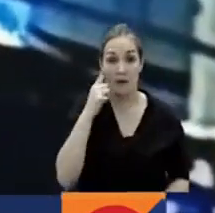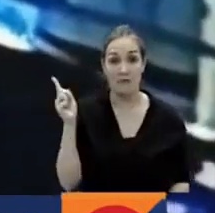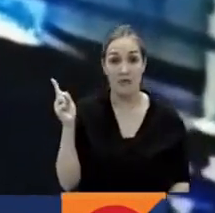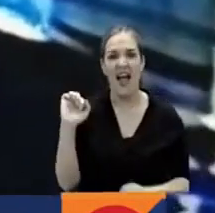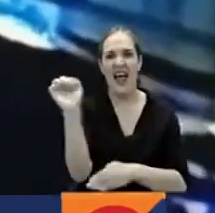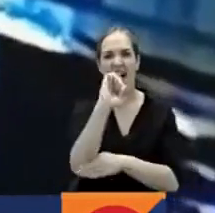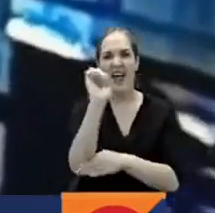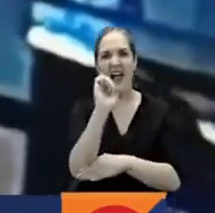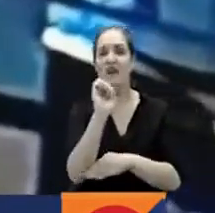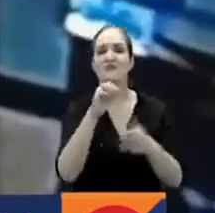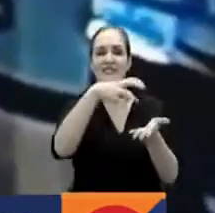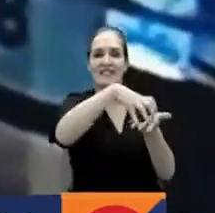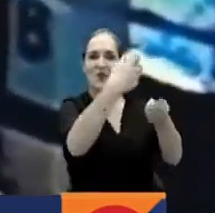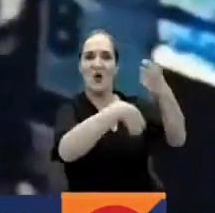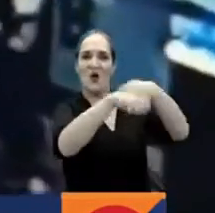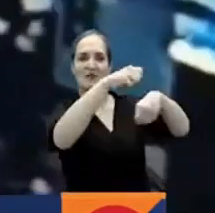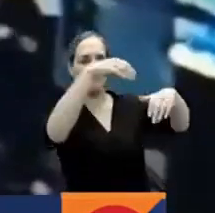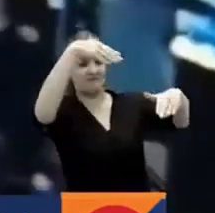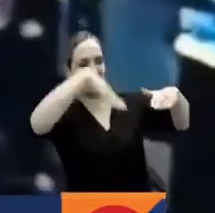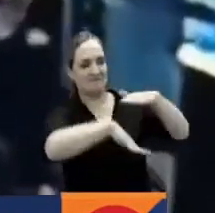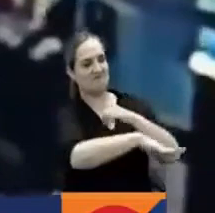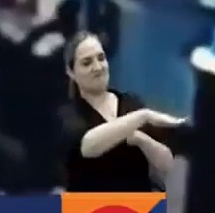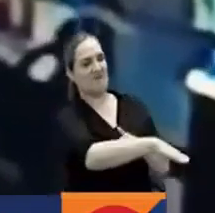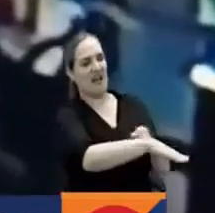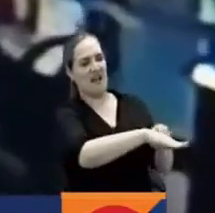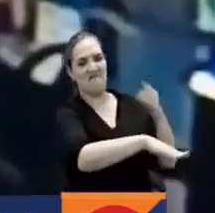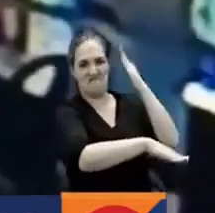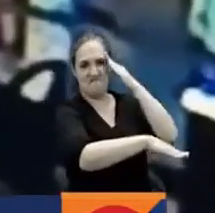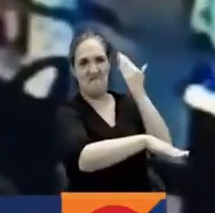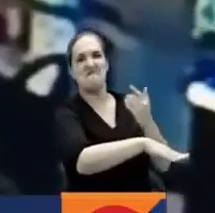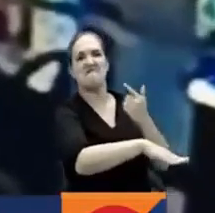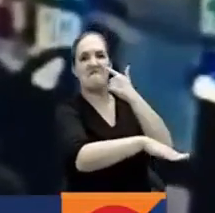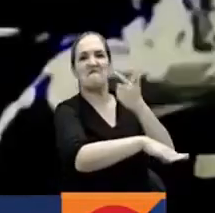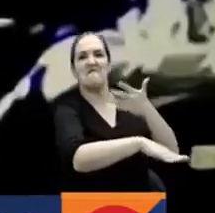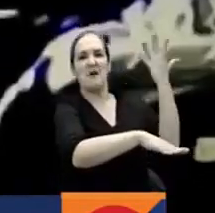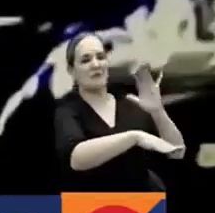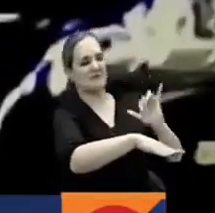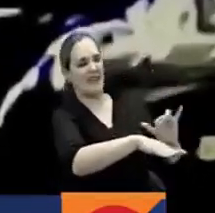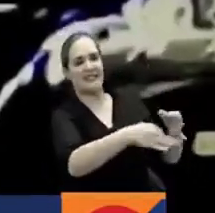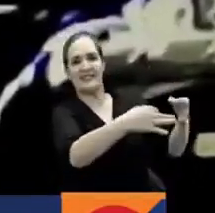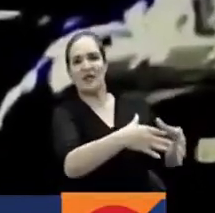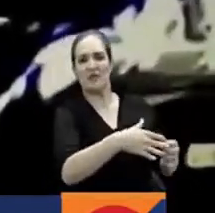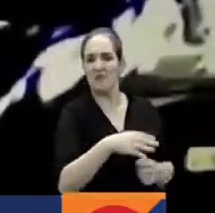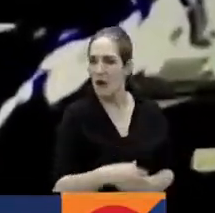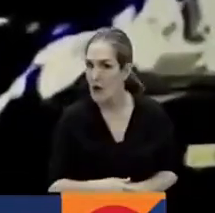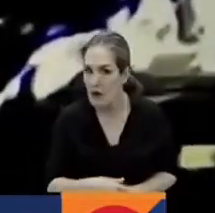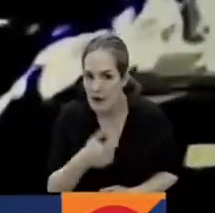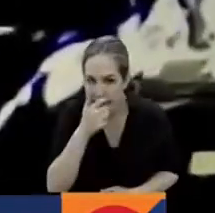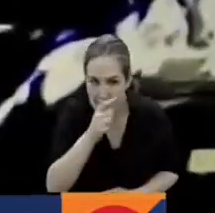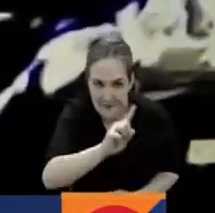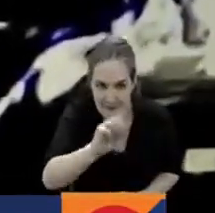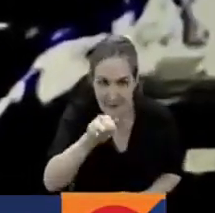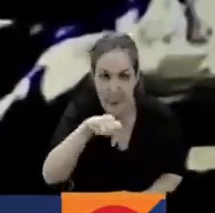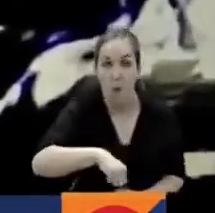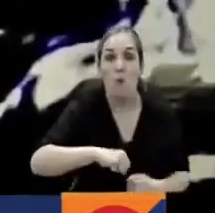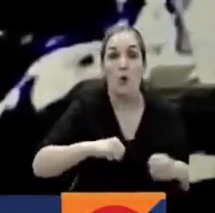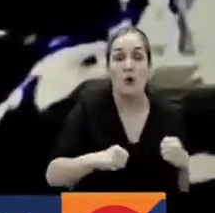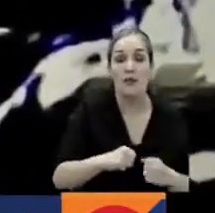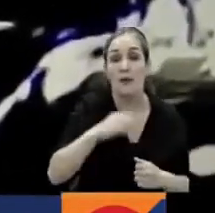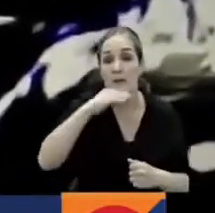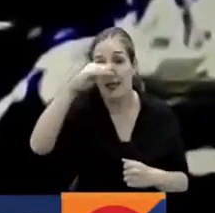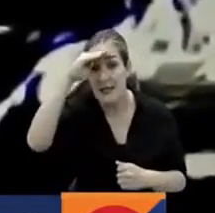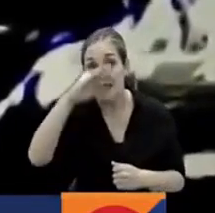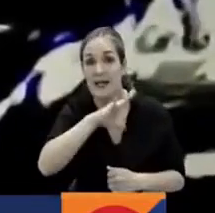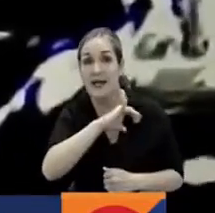que su vehículo estacionado en centros comerciales, zonas reconocidas de restaurantes y rumba, está seguro, ponga atención porque en Bogotá, Medellín, Cali, Pereira,